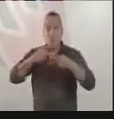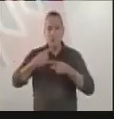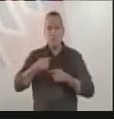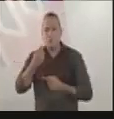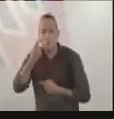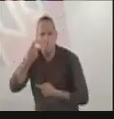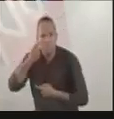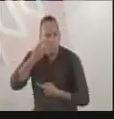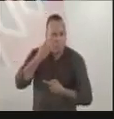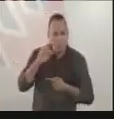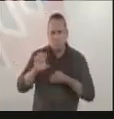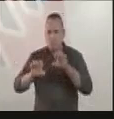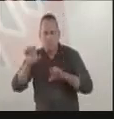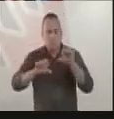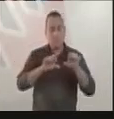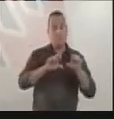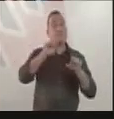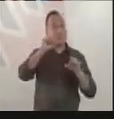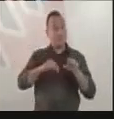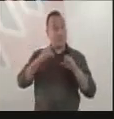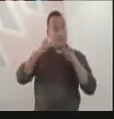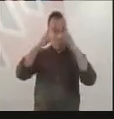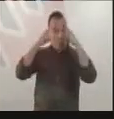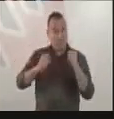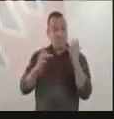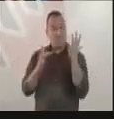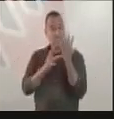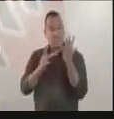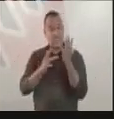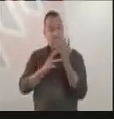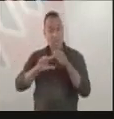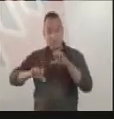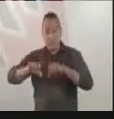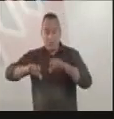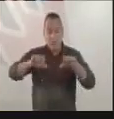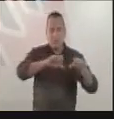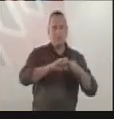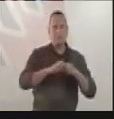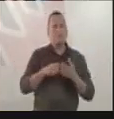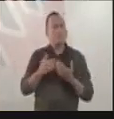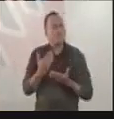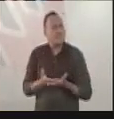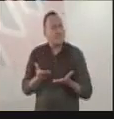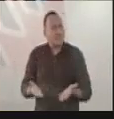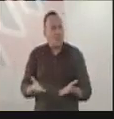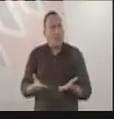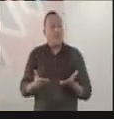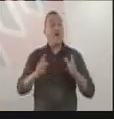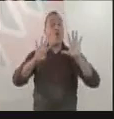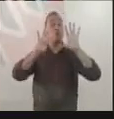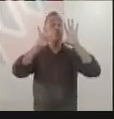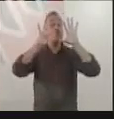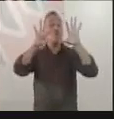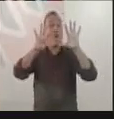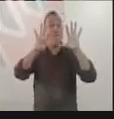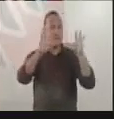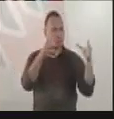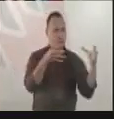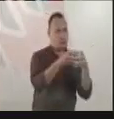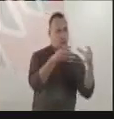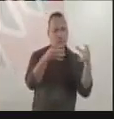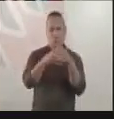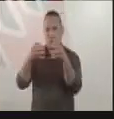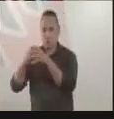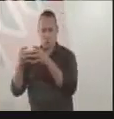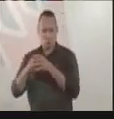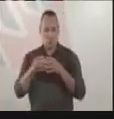y nuestros técnicos electorales. Hasta ahora, hemos certificado nueve componentes del sistema